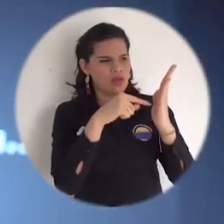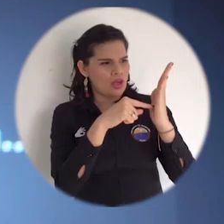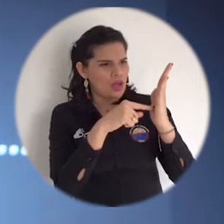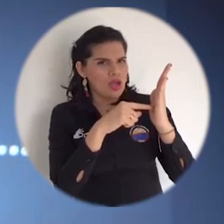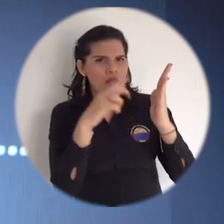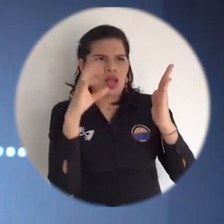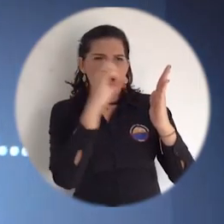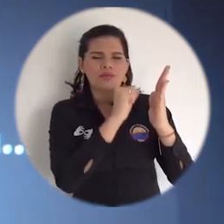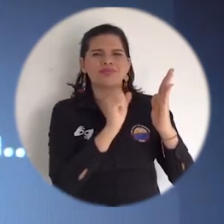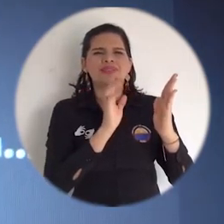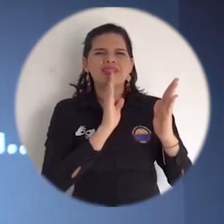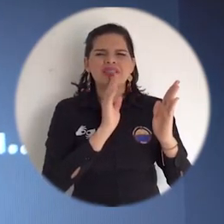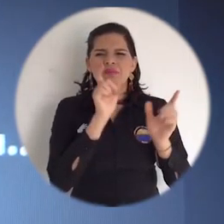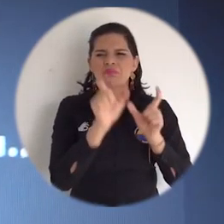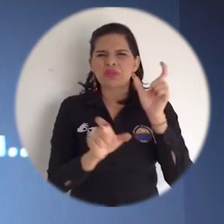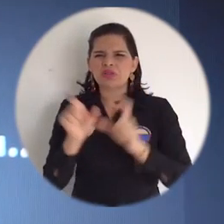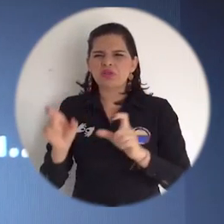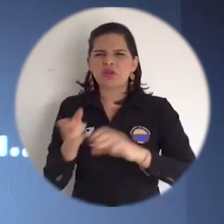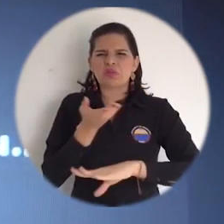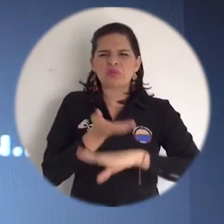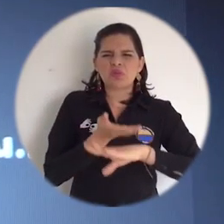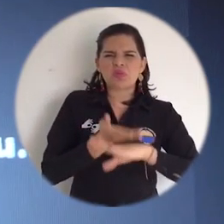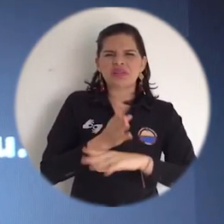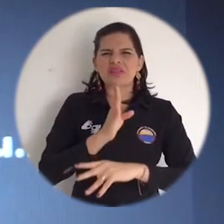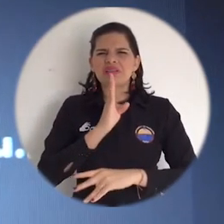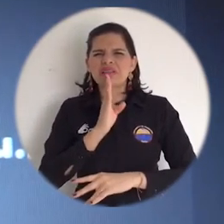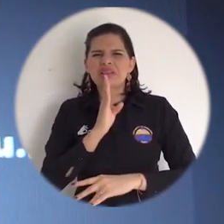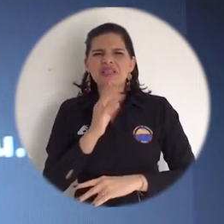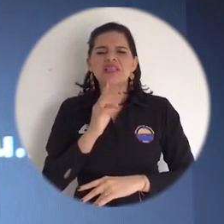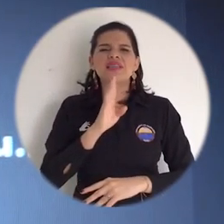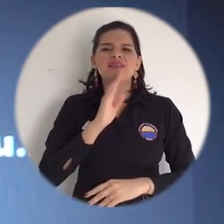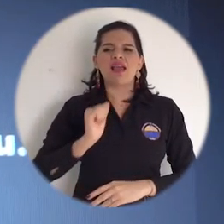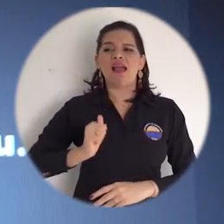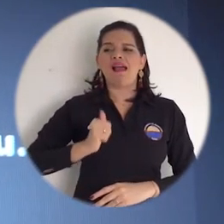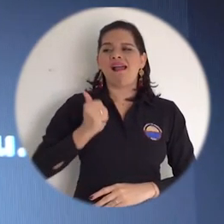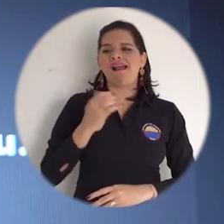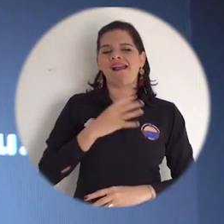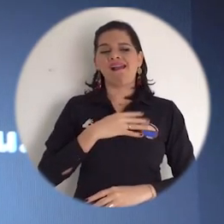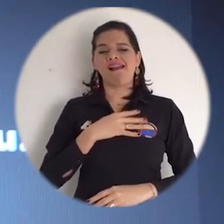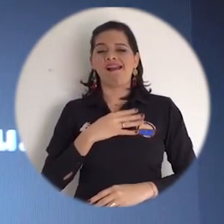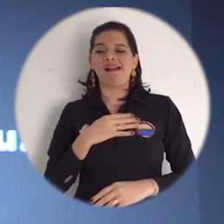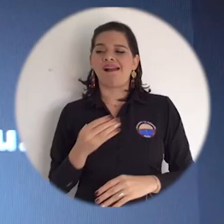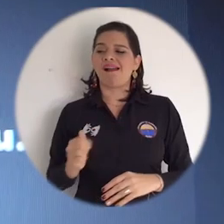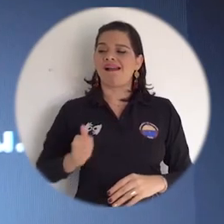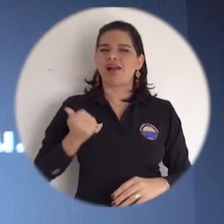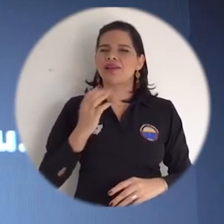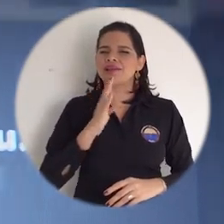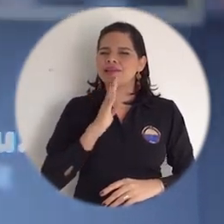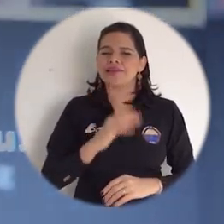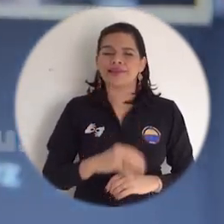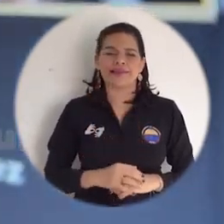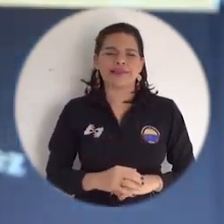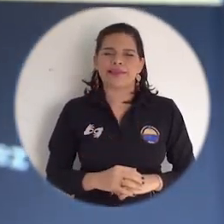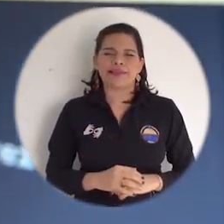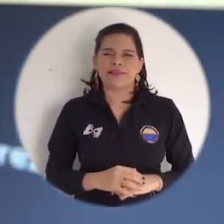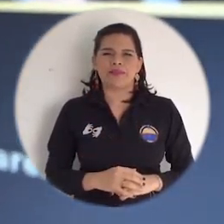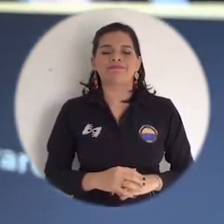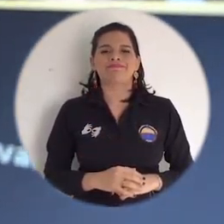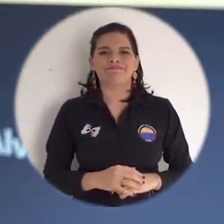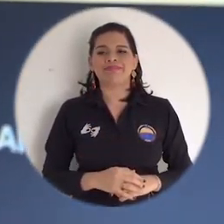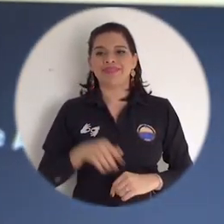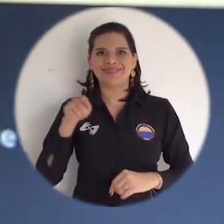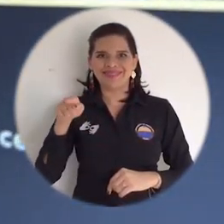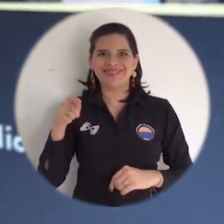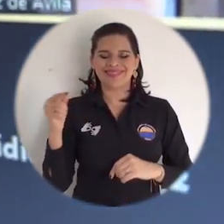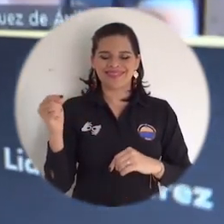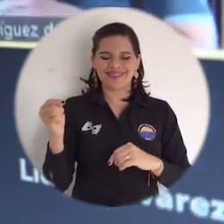mirar desde las políticas públicas quiénes son los actores, quiénes están proponiendo esto, quiénes se van a beneficiar realmente de esto. Con el compromiso de